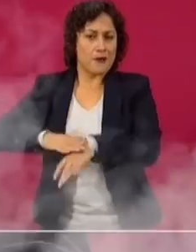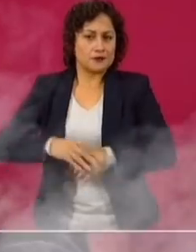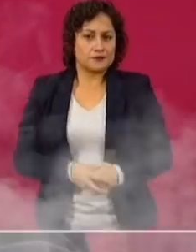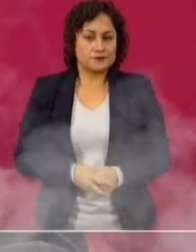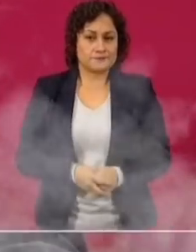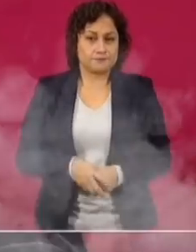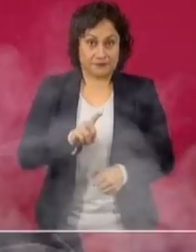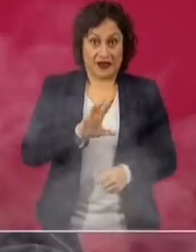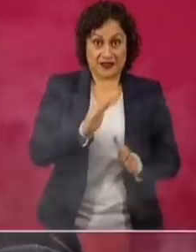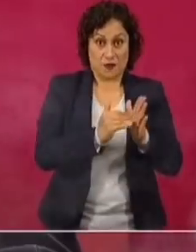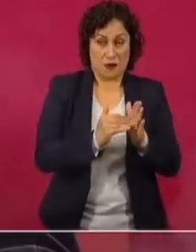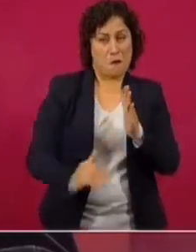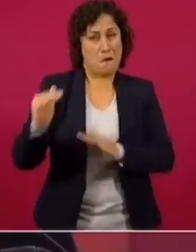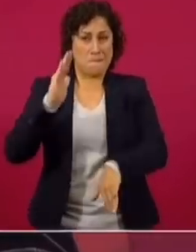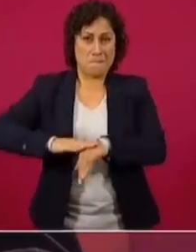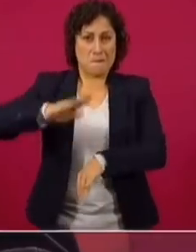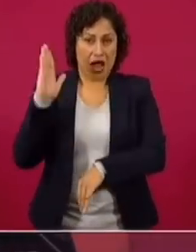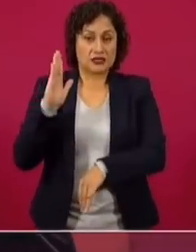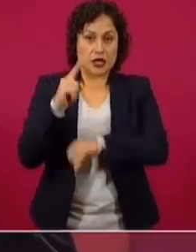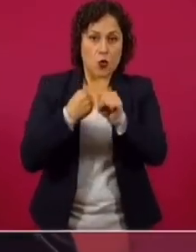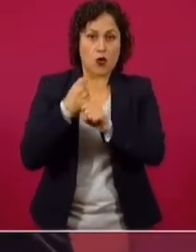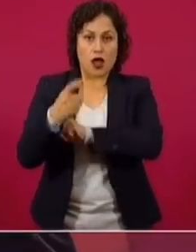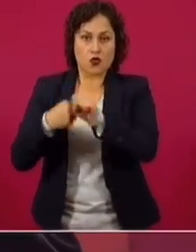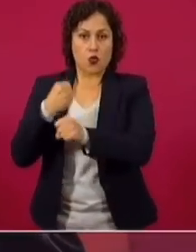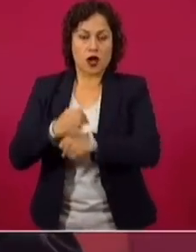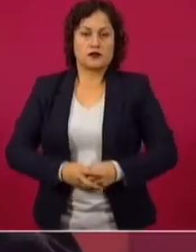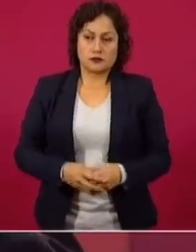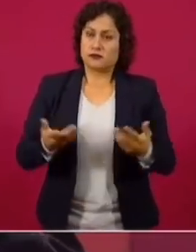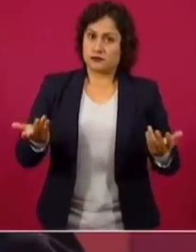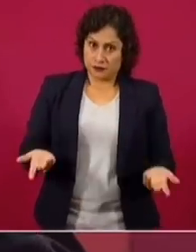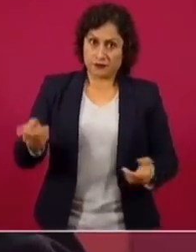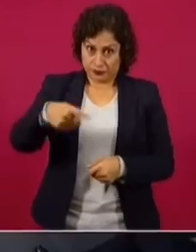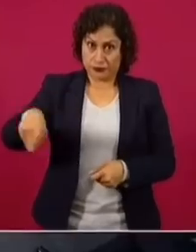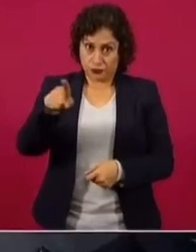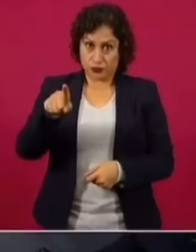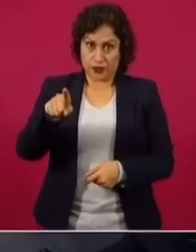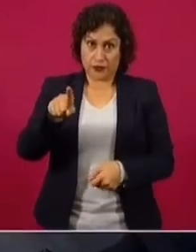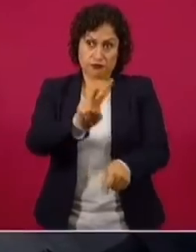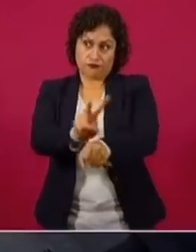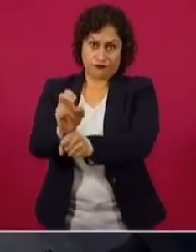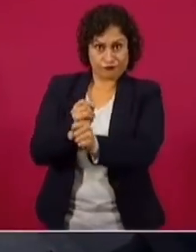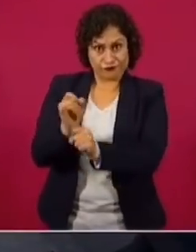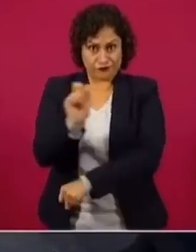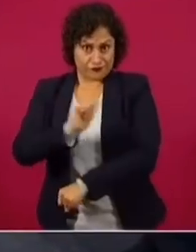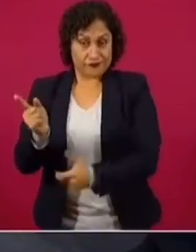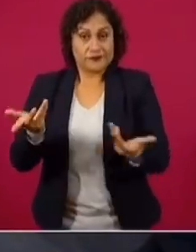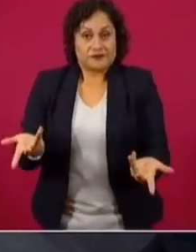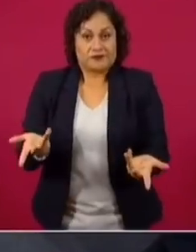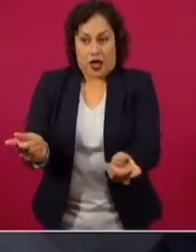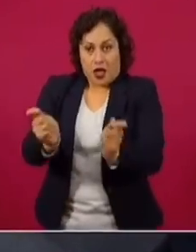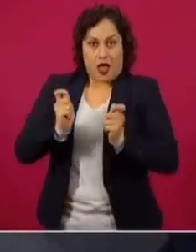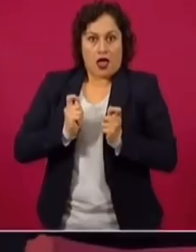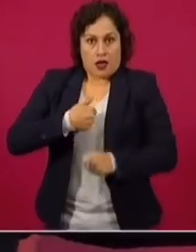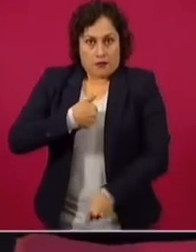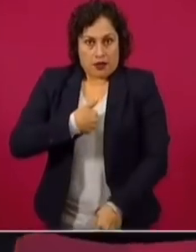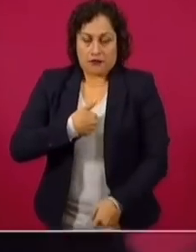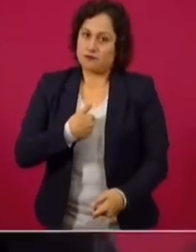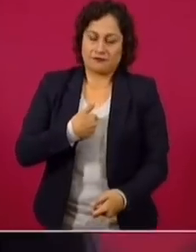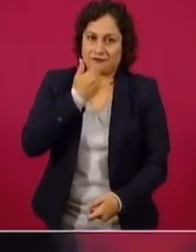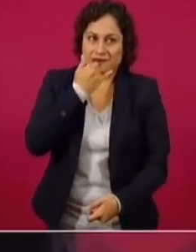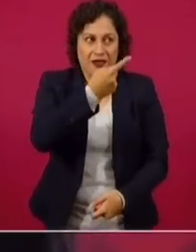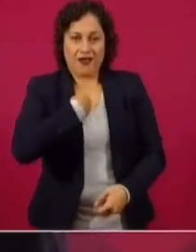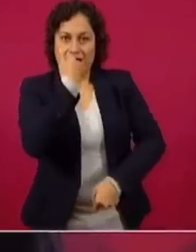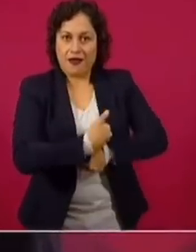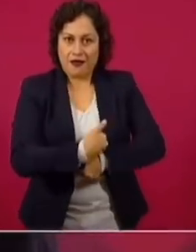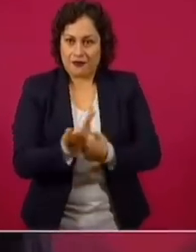que los 35 al año. Ah, ustedes son mirones profesionales, ¿no? No me lo dejen a mí, si no me van a mí a sancionar.